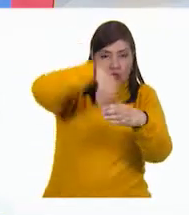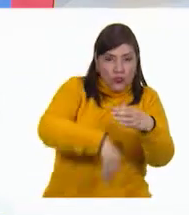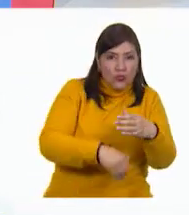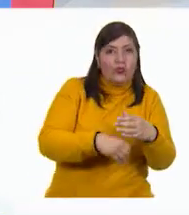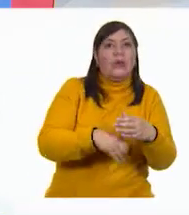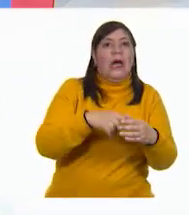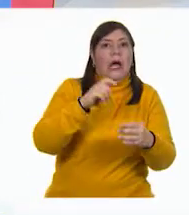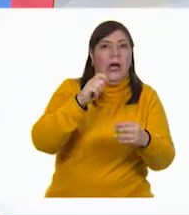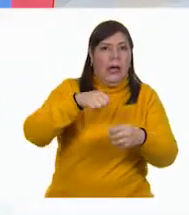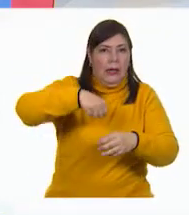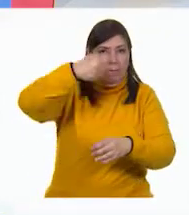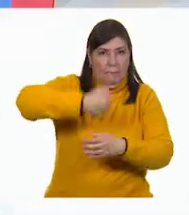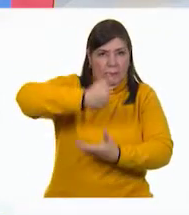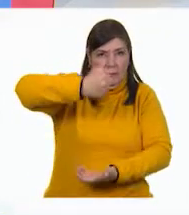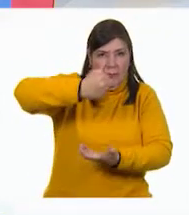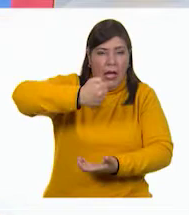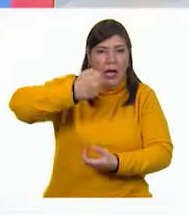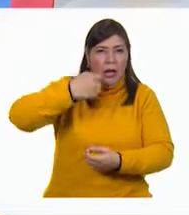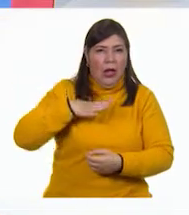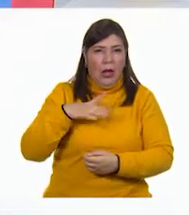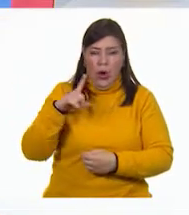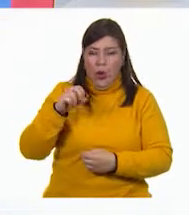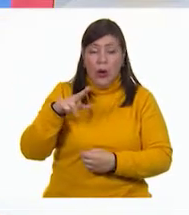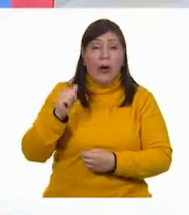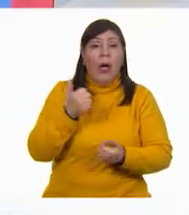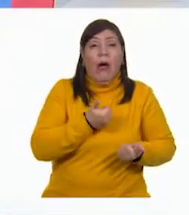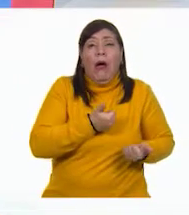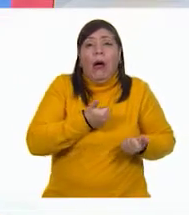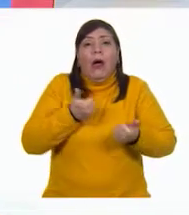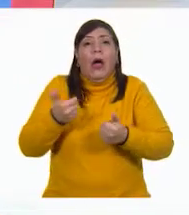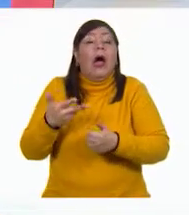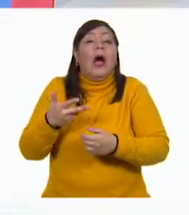la llevó. ¿Saben a dónde?